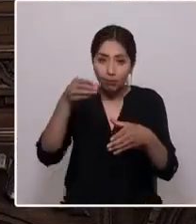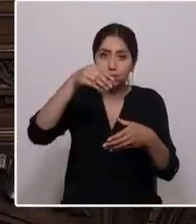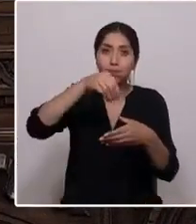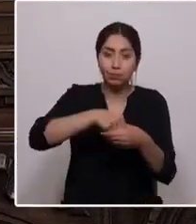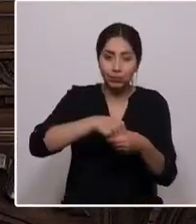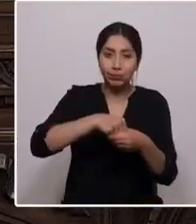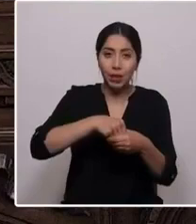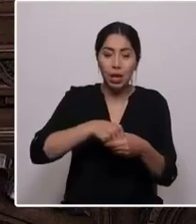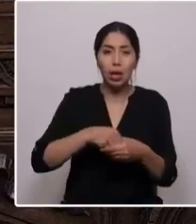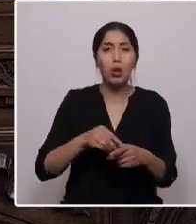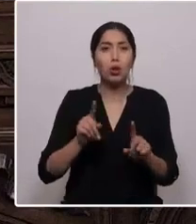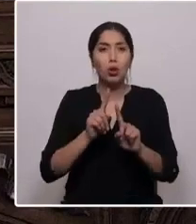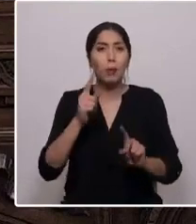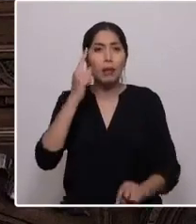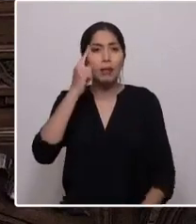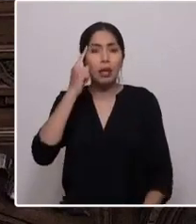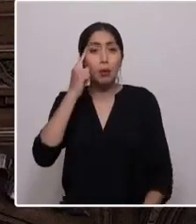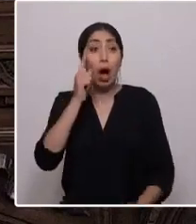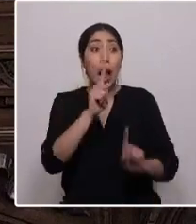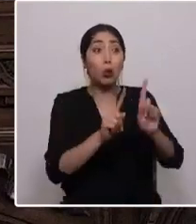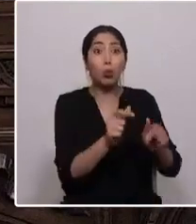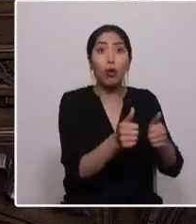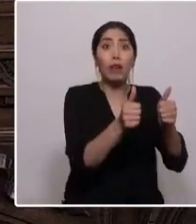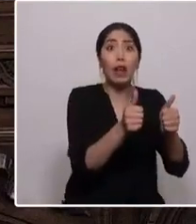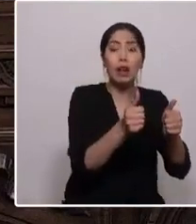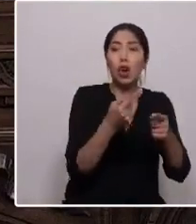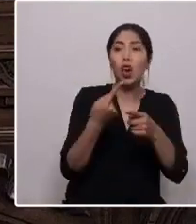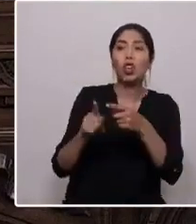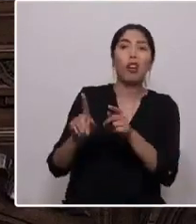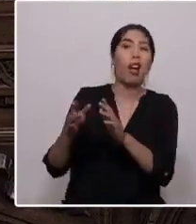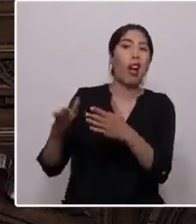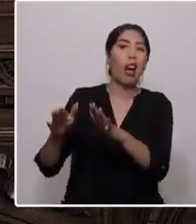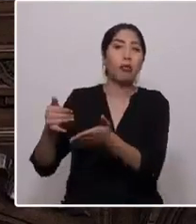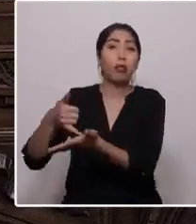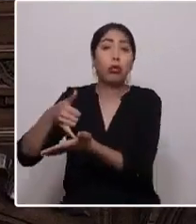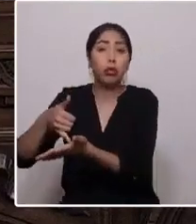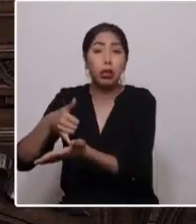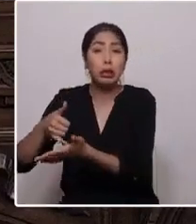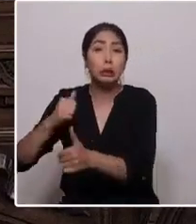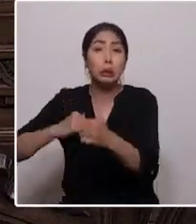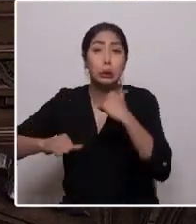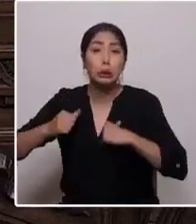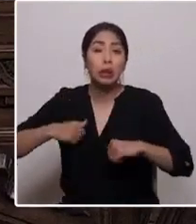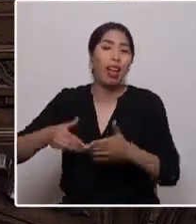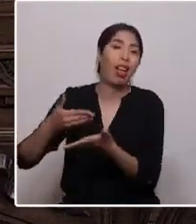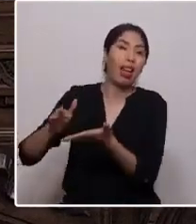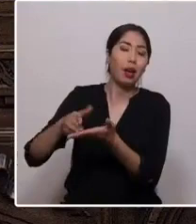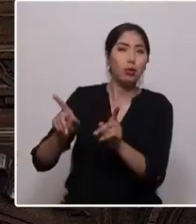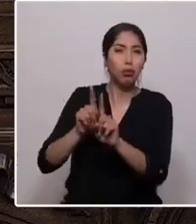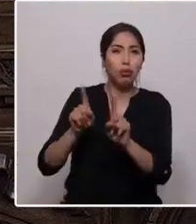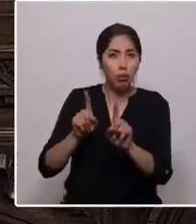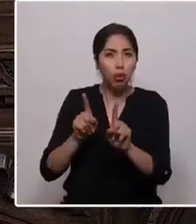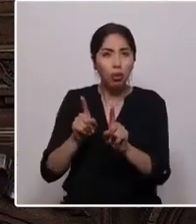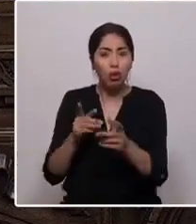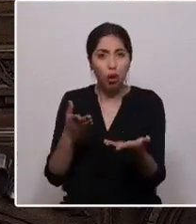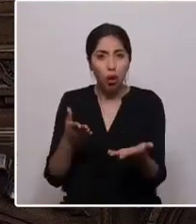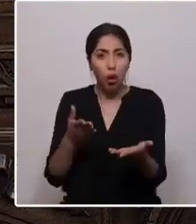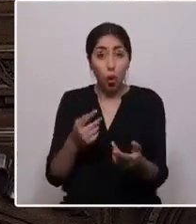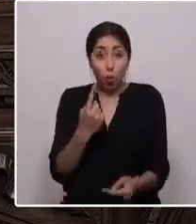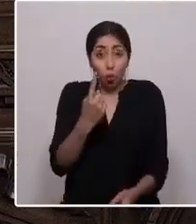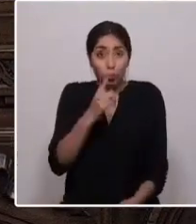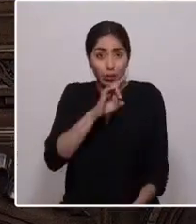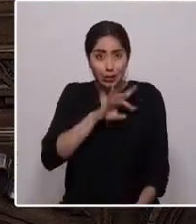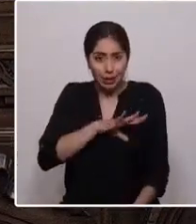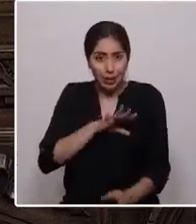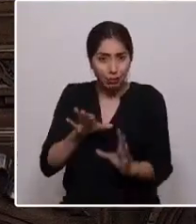Dejemos de pensar que podemos estar bien algunos, mientras otros viven en la miseria y lo pasan mal. Dejemos de mirar para el lado. Un solo Chile,